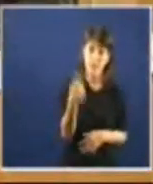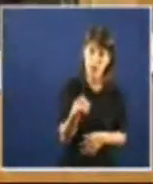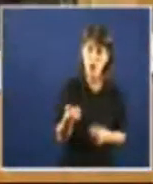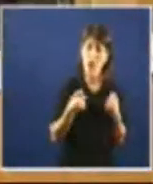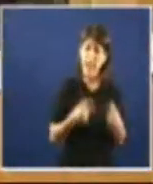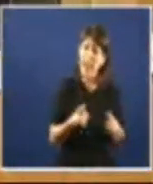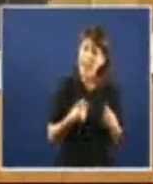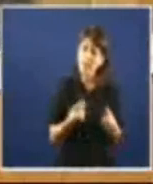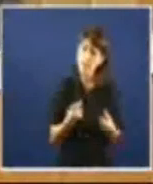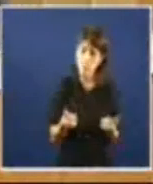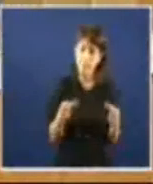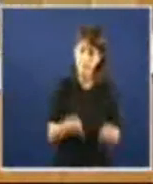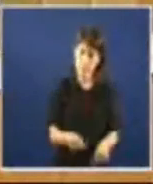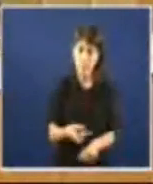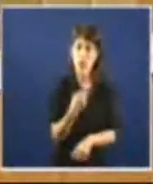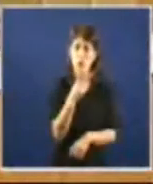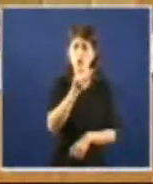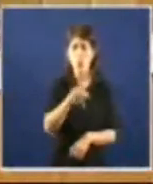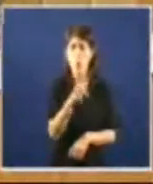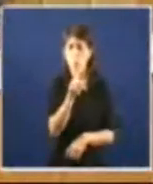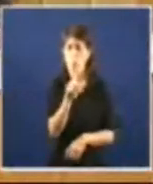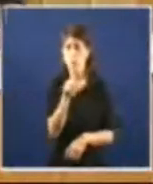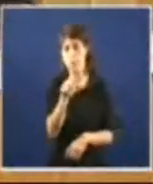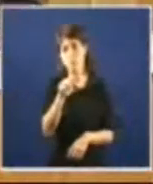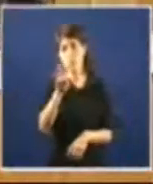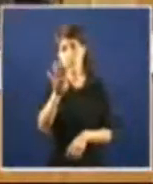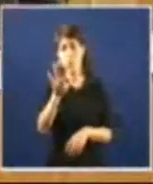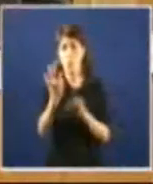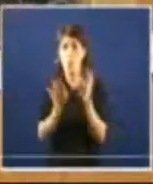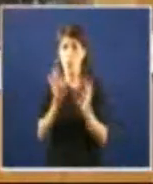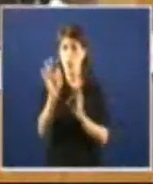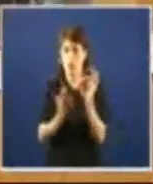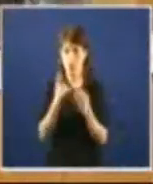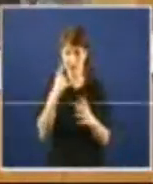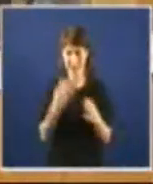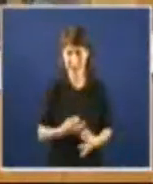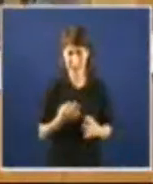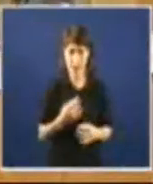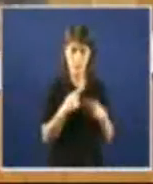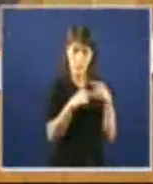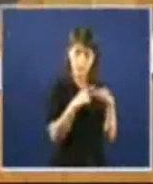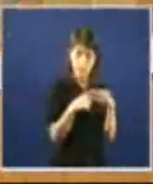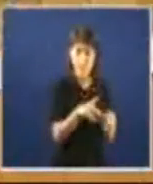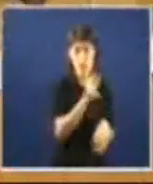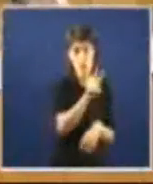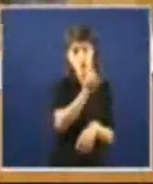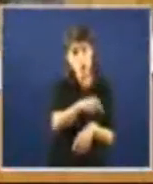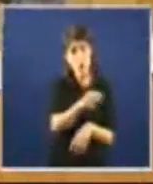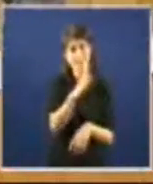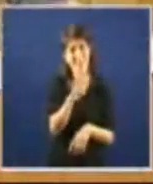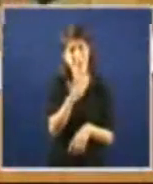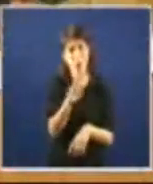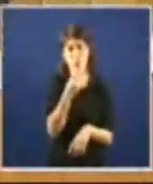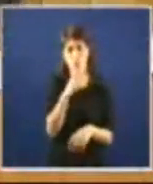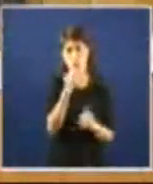financeiro vole caír en máis de 2,5% en termos reais ao consumo das familias dun 2,5% acaba de decirlo a conselleira incluso